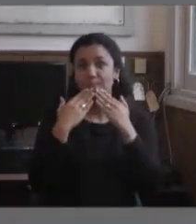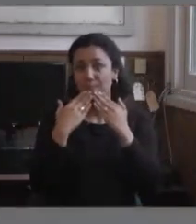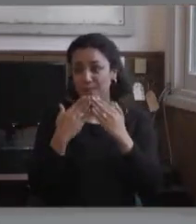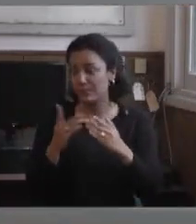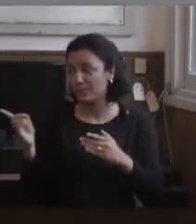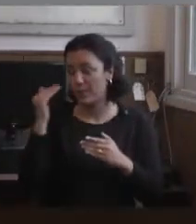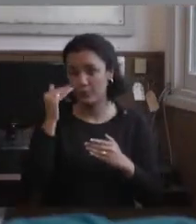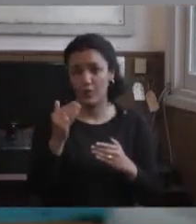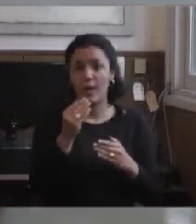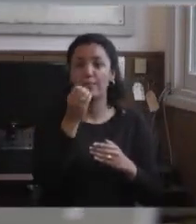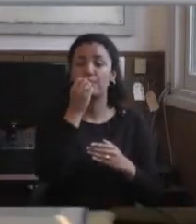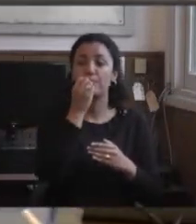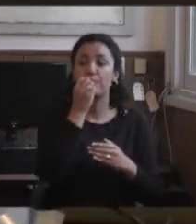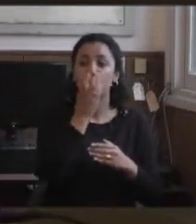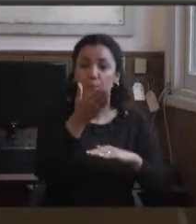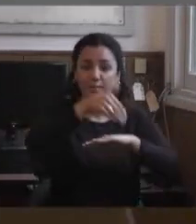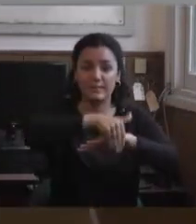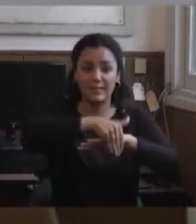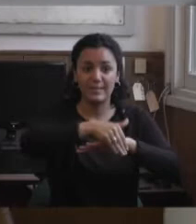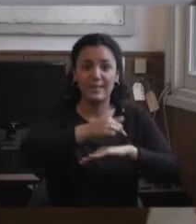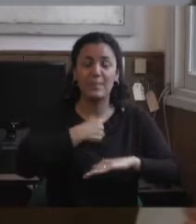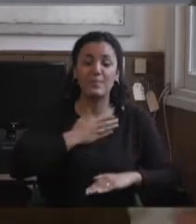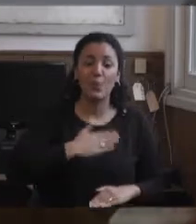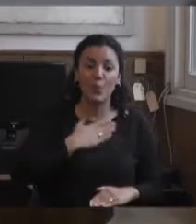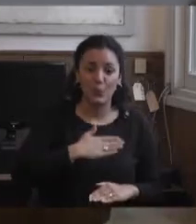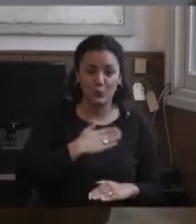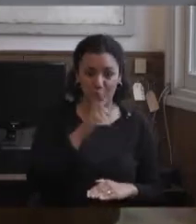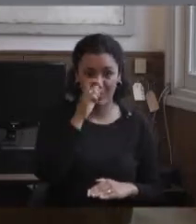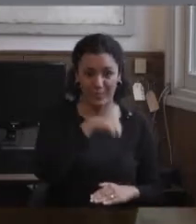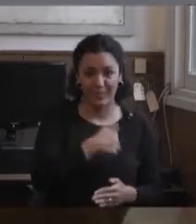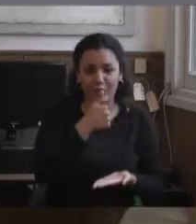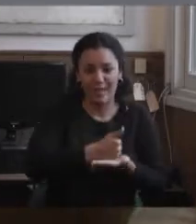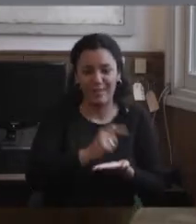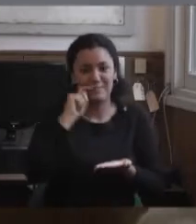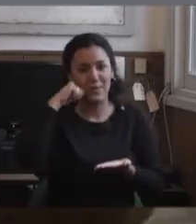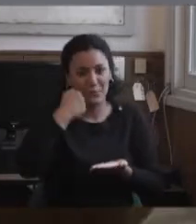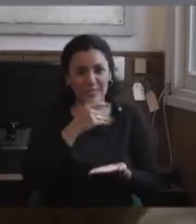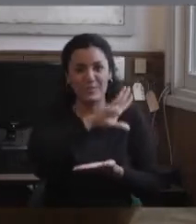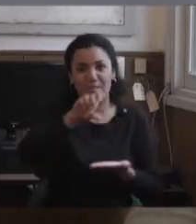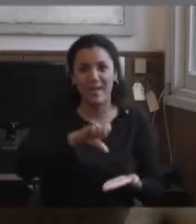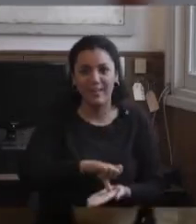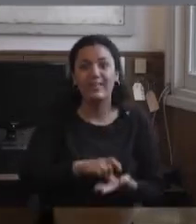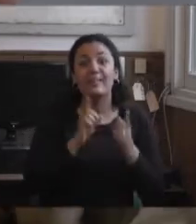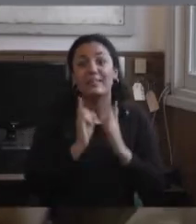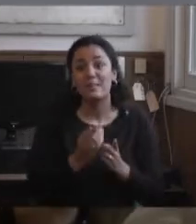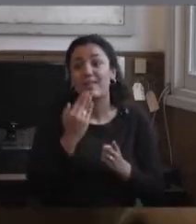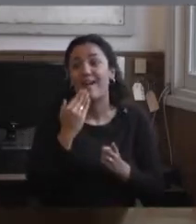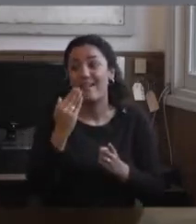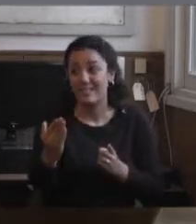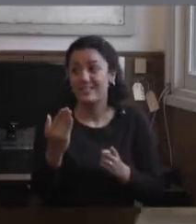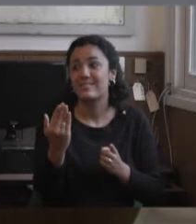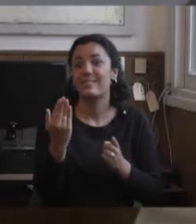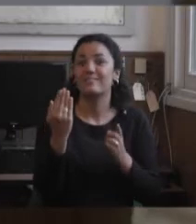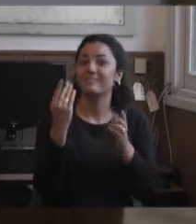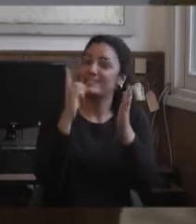Bueno, buenas tardes. Para mí es un gusto estar acá en Montevideo, me gusta esta ciudad. Y agradecer la insistencia